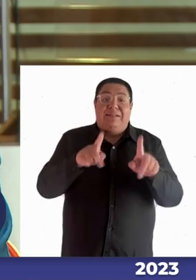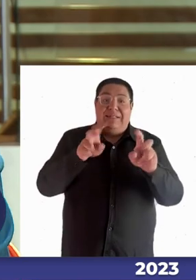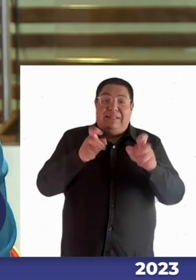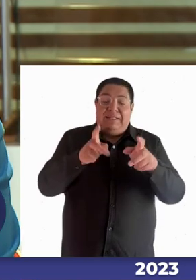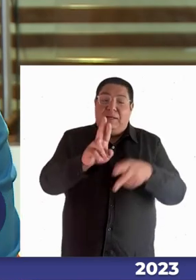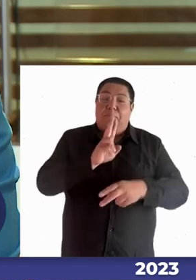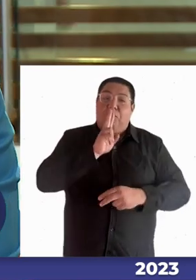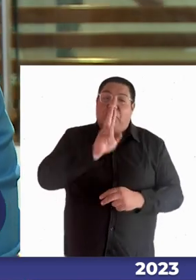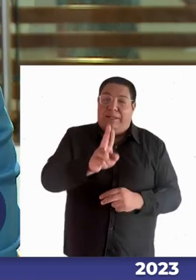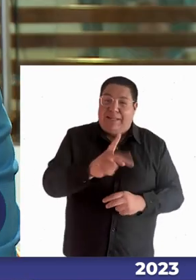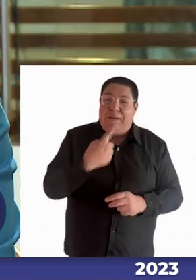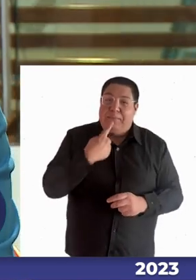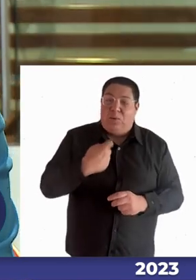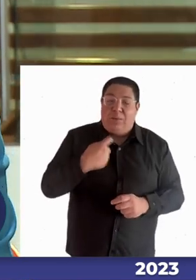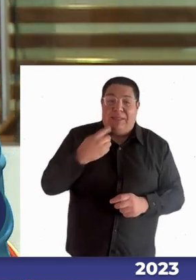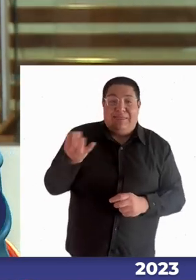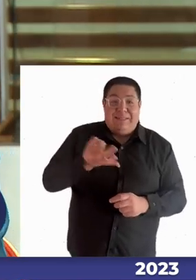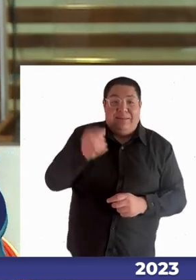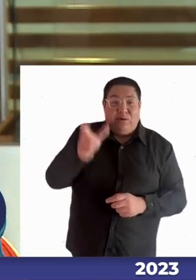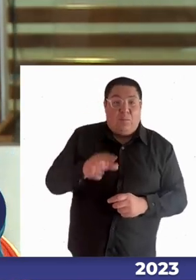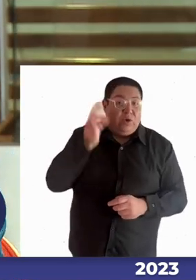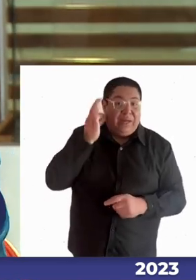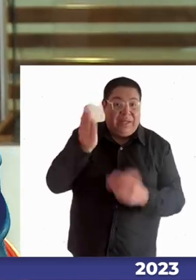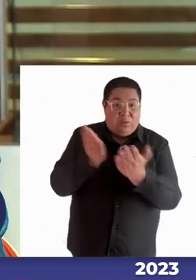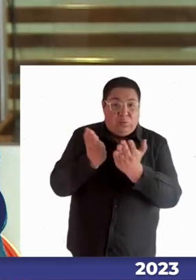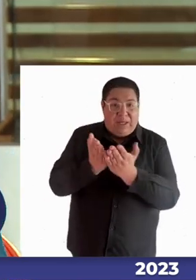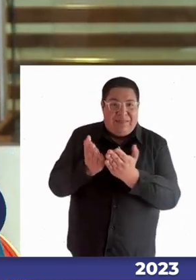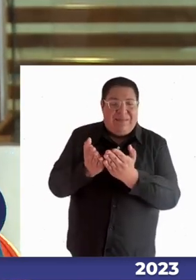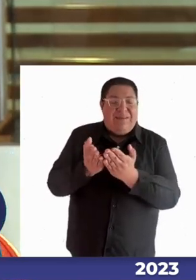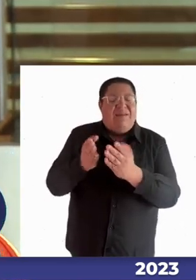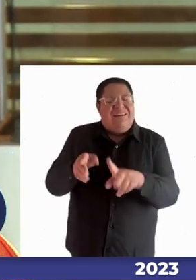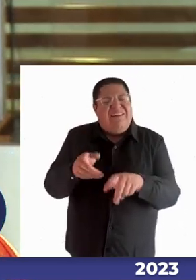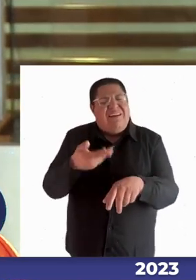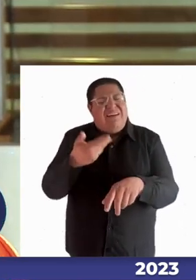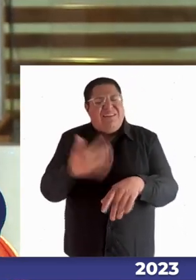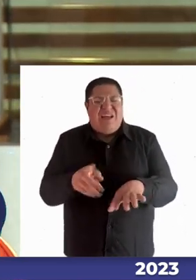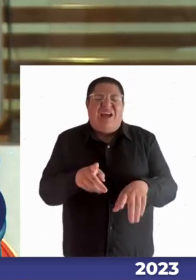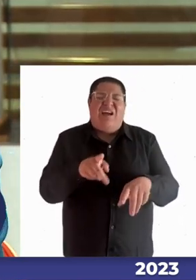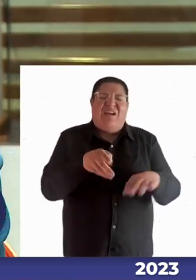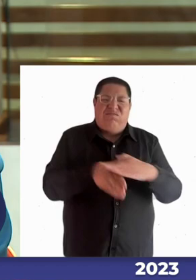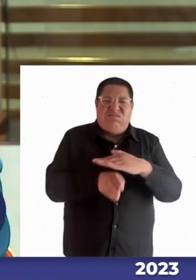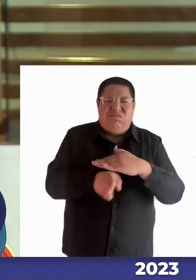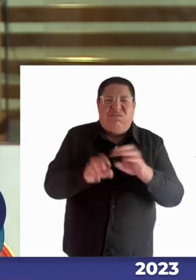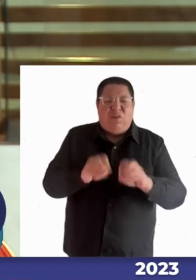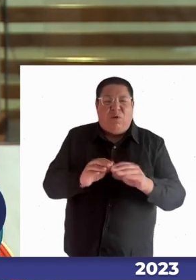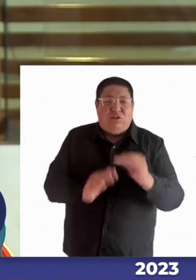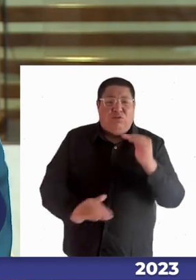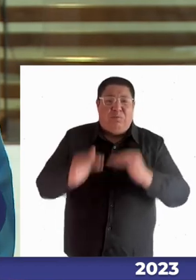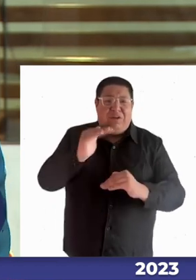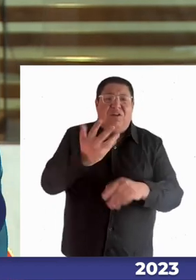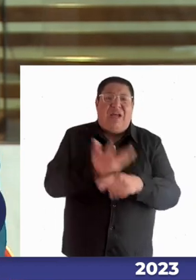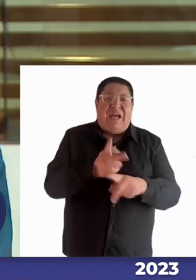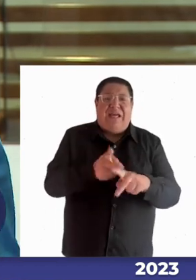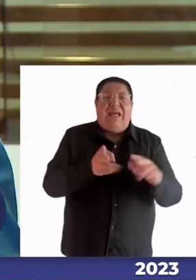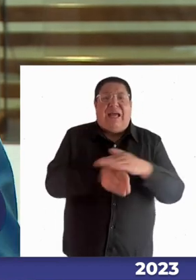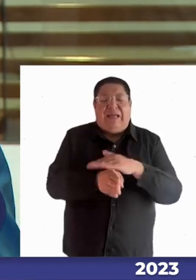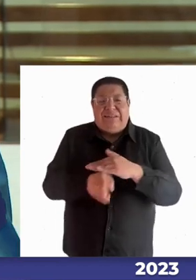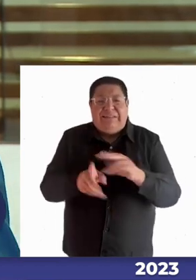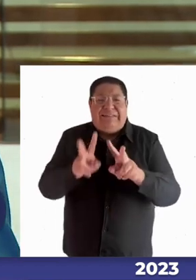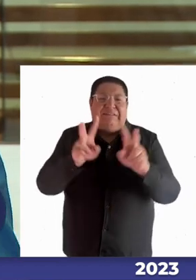de lo que decía Kimberly de todas estas barreras que se generan dentro de la educación superior barreras de acceso barreras de